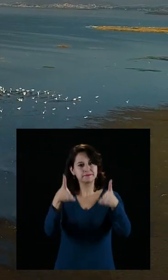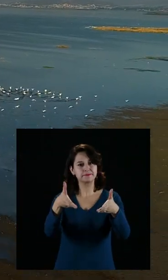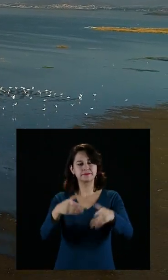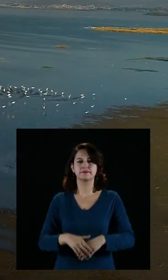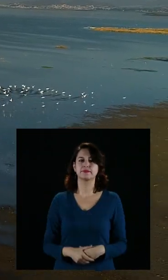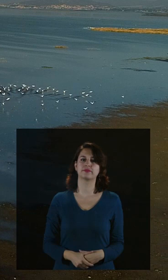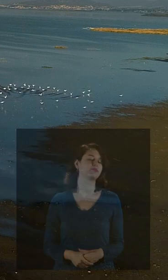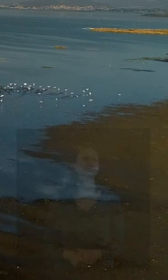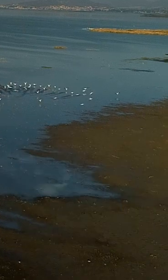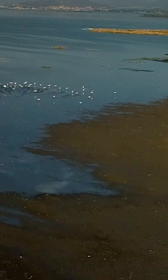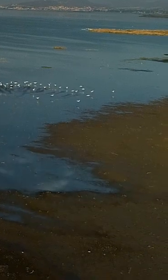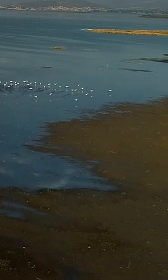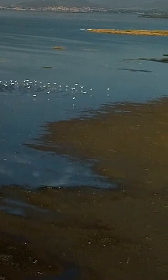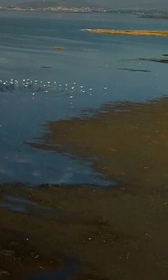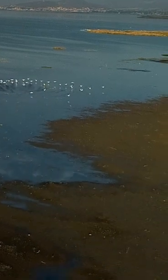gastarme la vida.